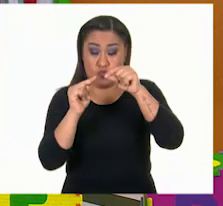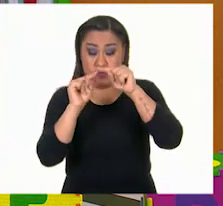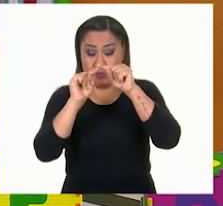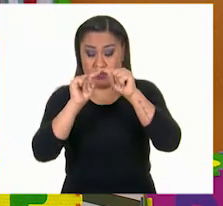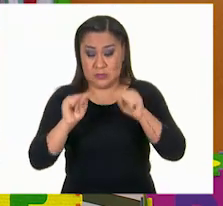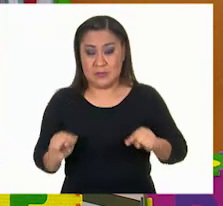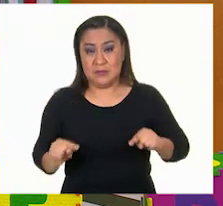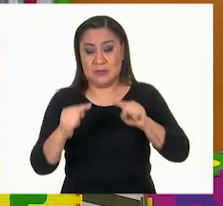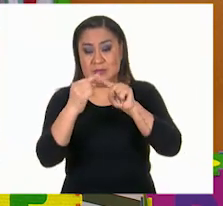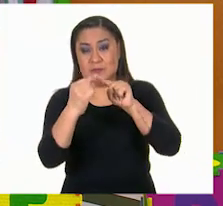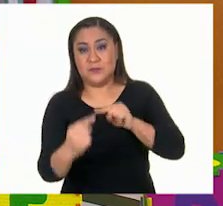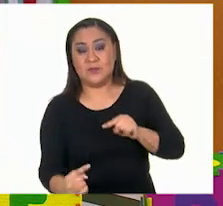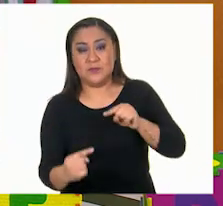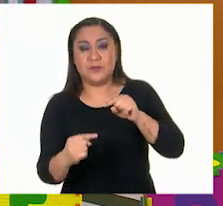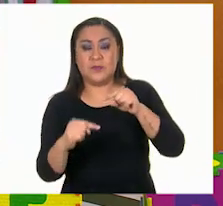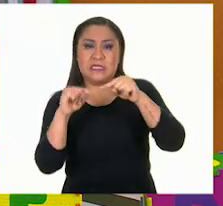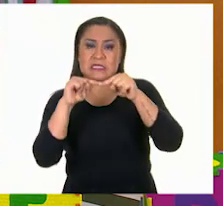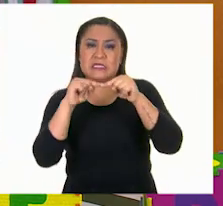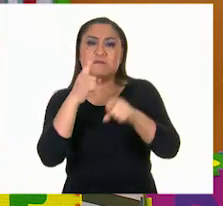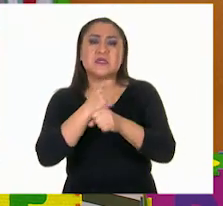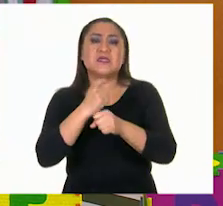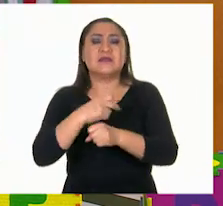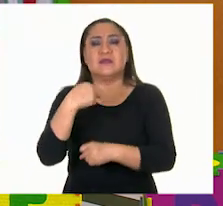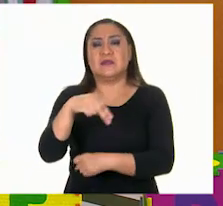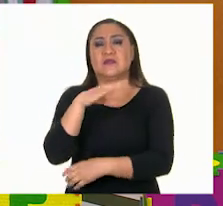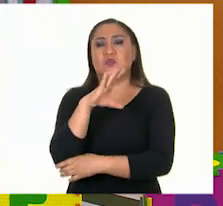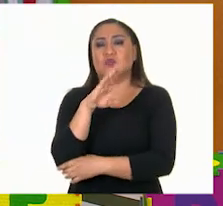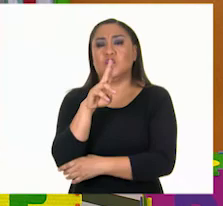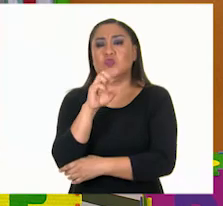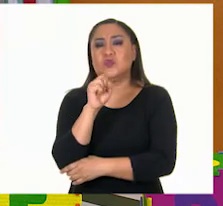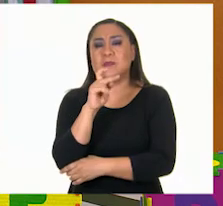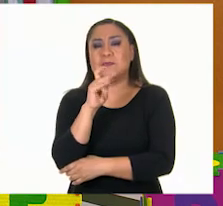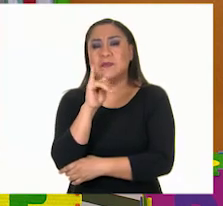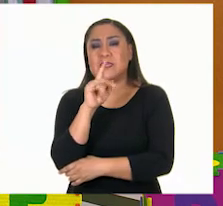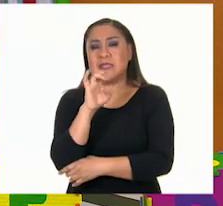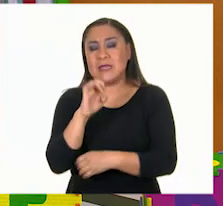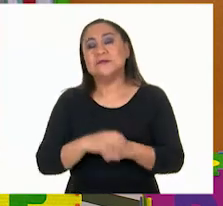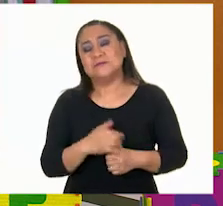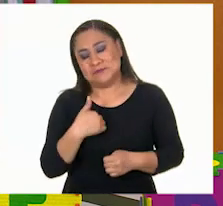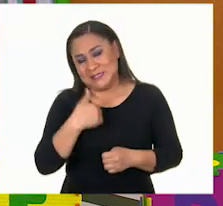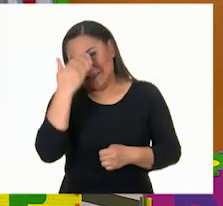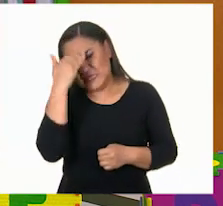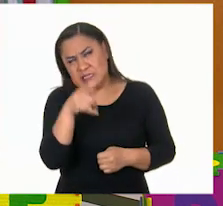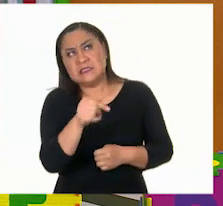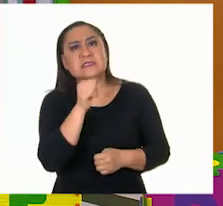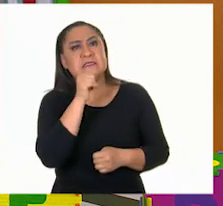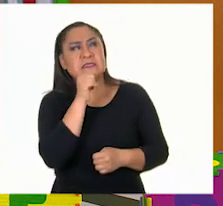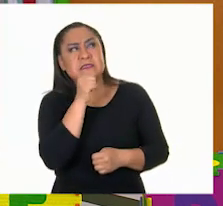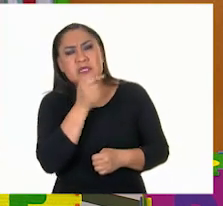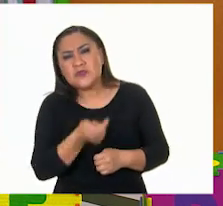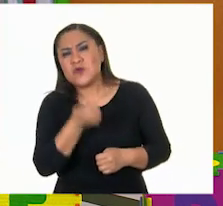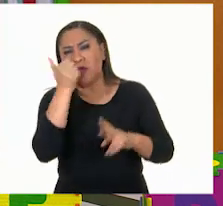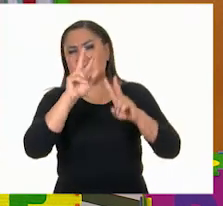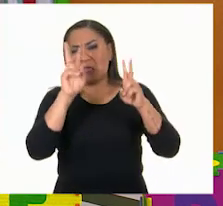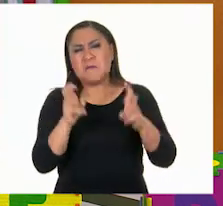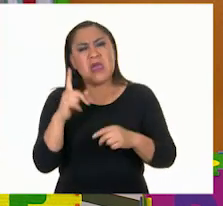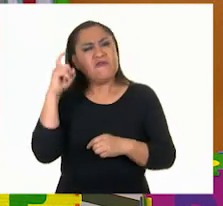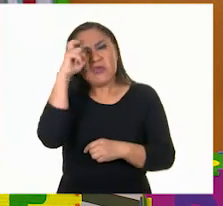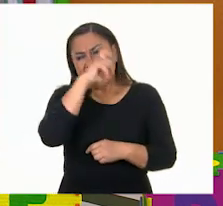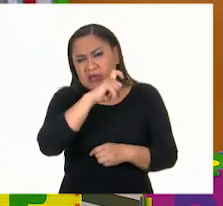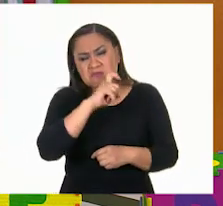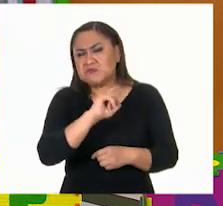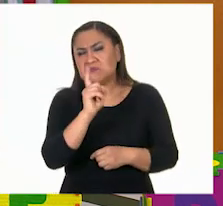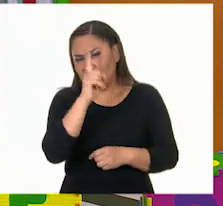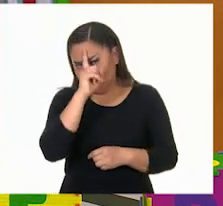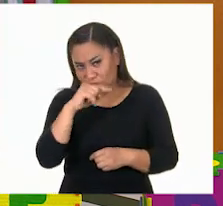cúspide. Bueno, sé que es un tema nuevo para ustedes, niñas y niños. No es difícil de aprender porque jugando